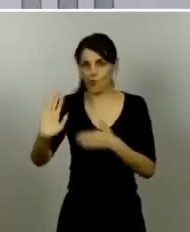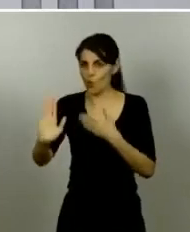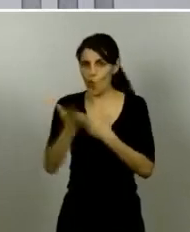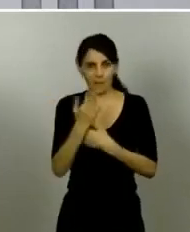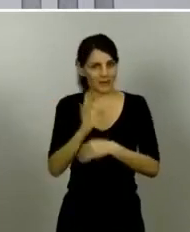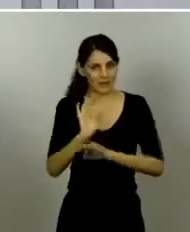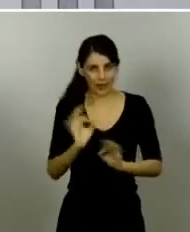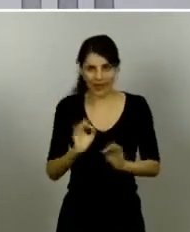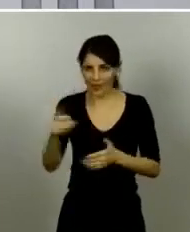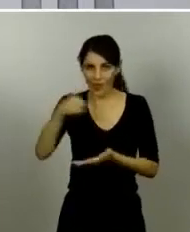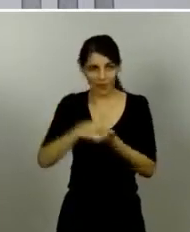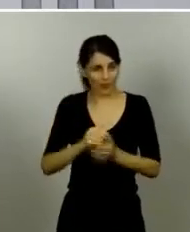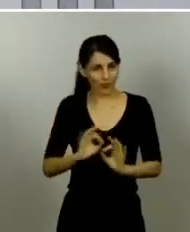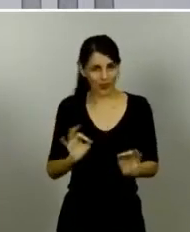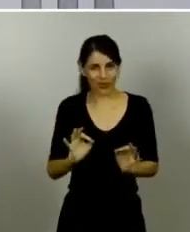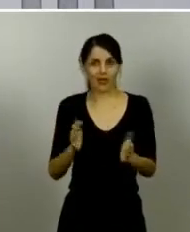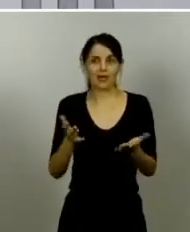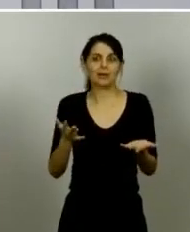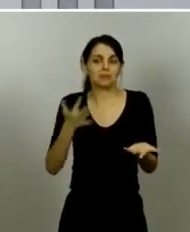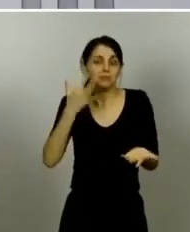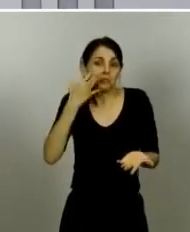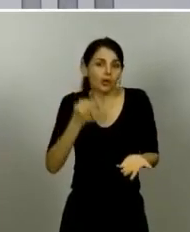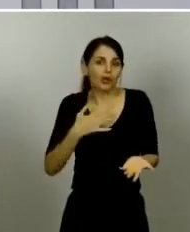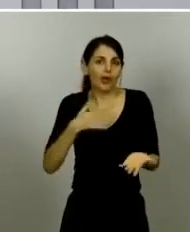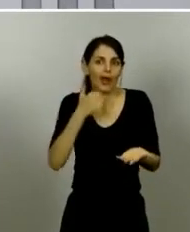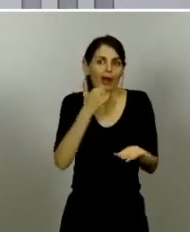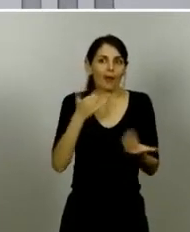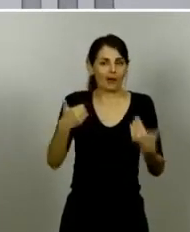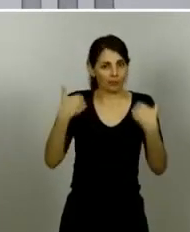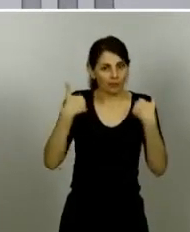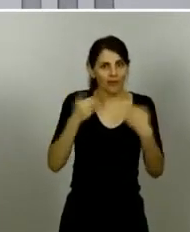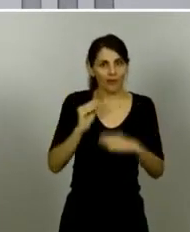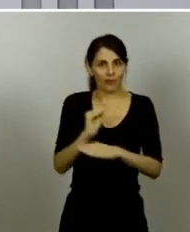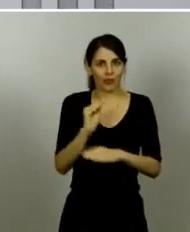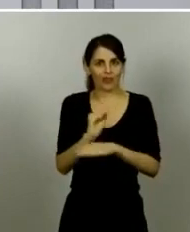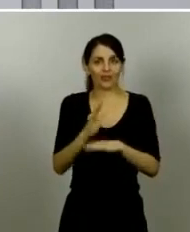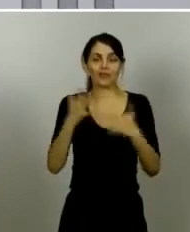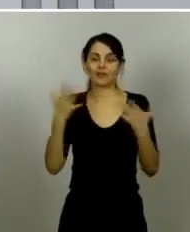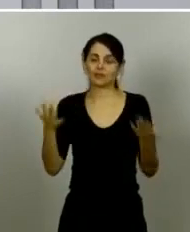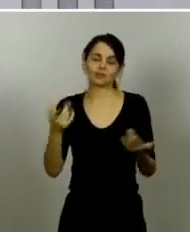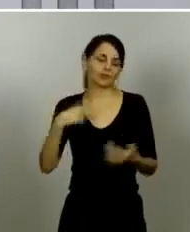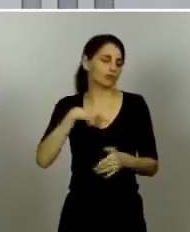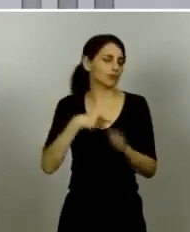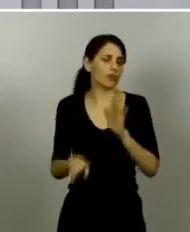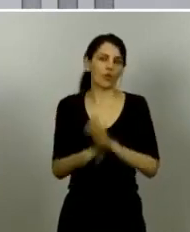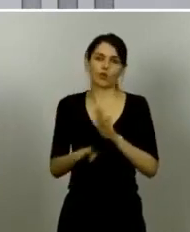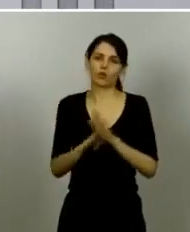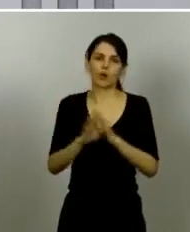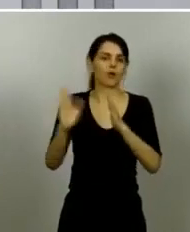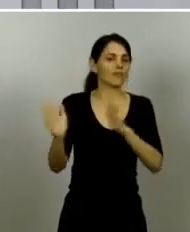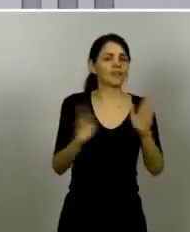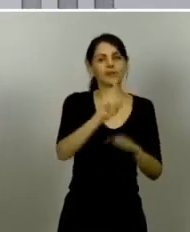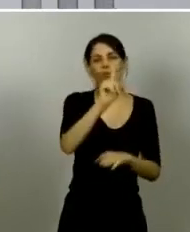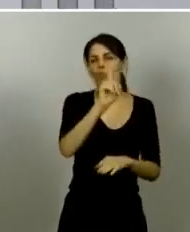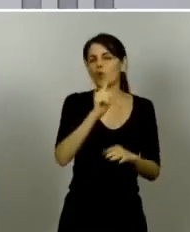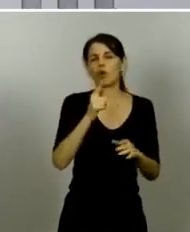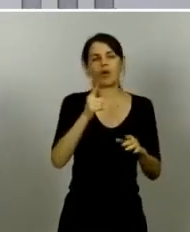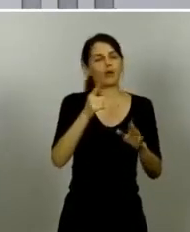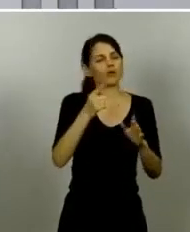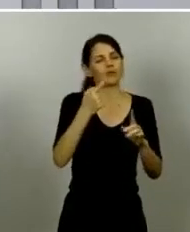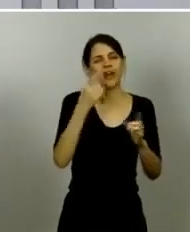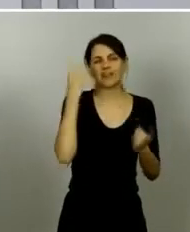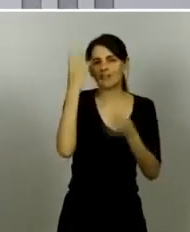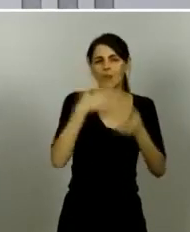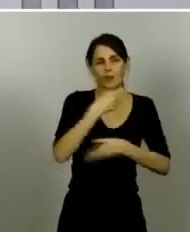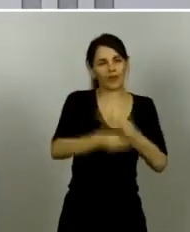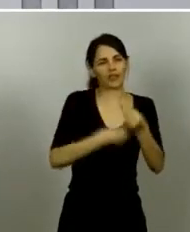prudente y somos partidarios de mantener las actividades permitidas en fase 1 con las flexibilidades que ya dimos a conocer en su momento en Madrid en